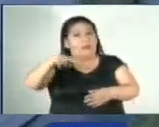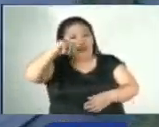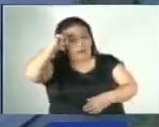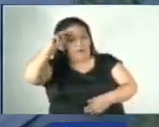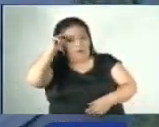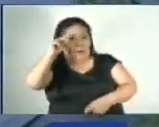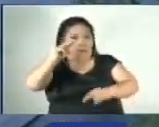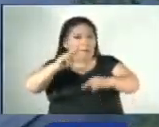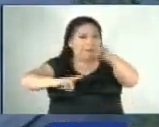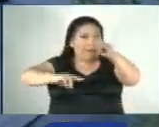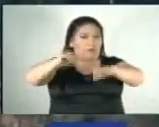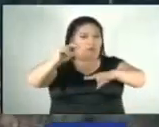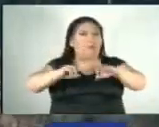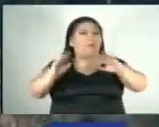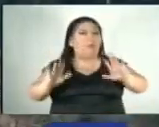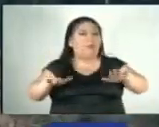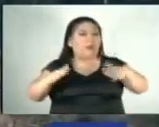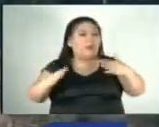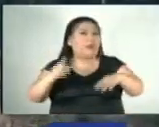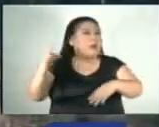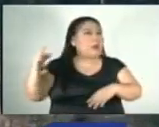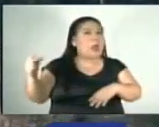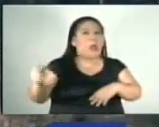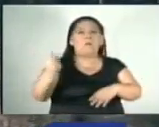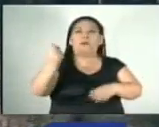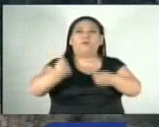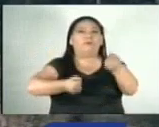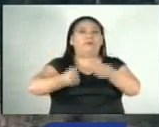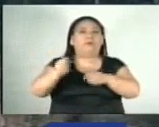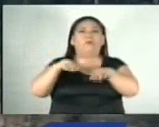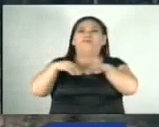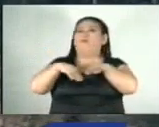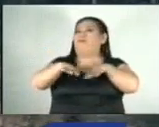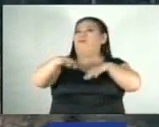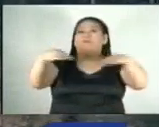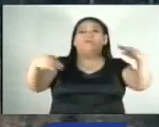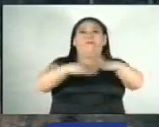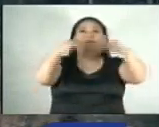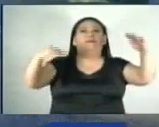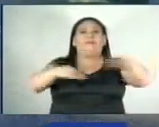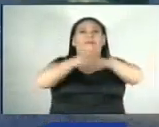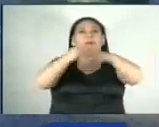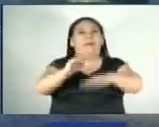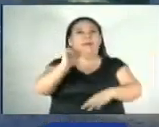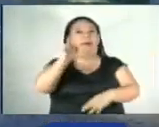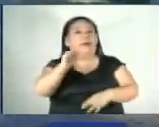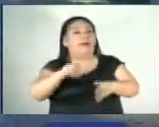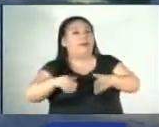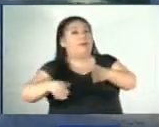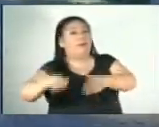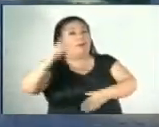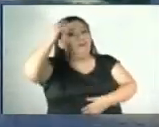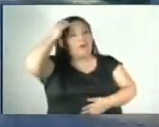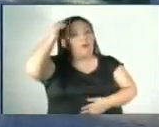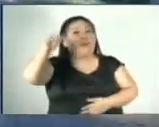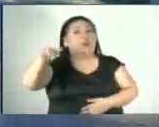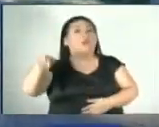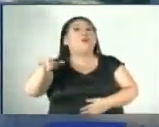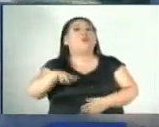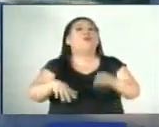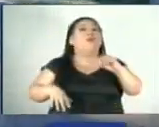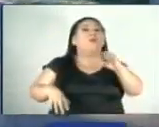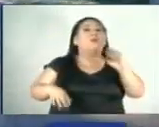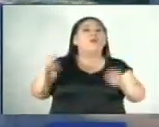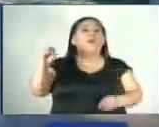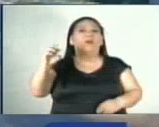proyecto lo que se busca es un menor tiempo, evacuar la carga vehicular que circula por esta arteria de oriente a occidente